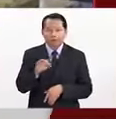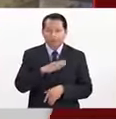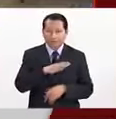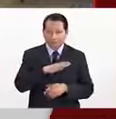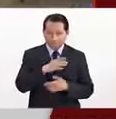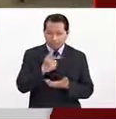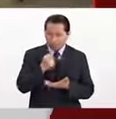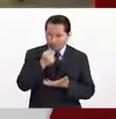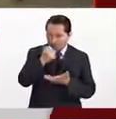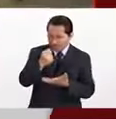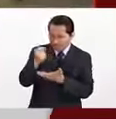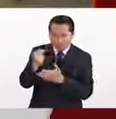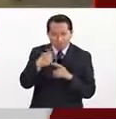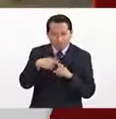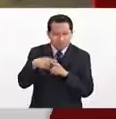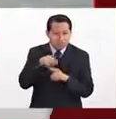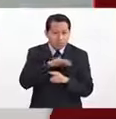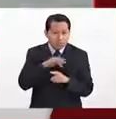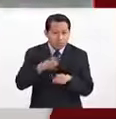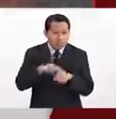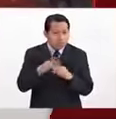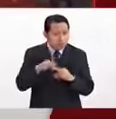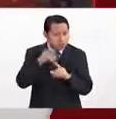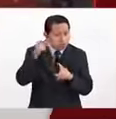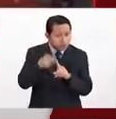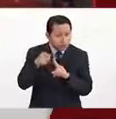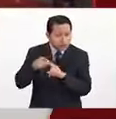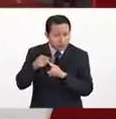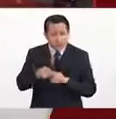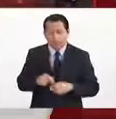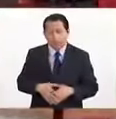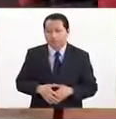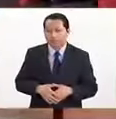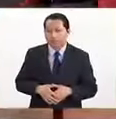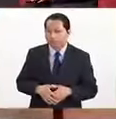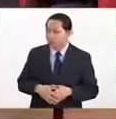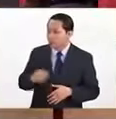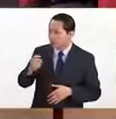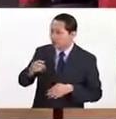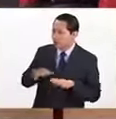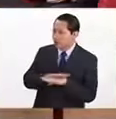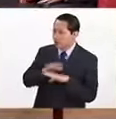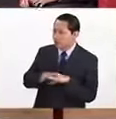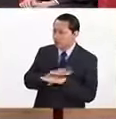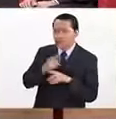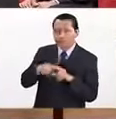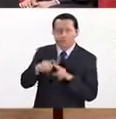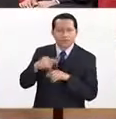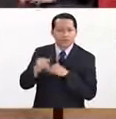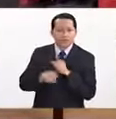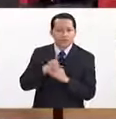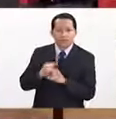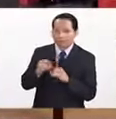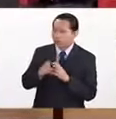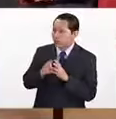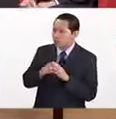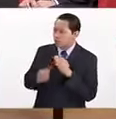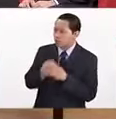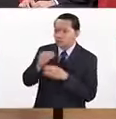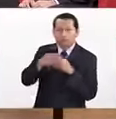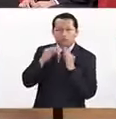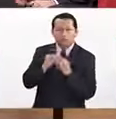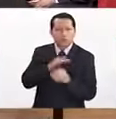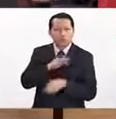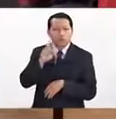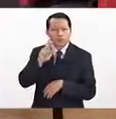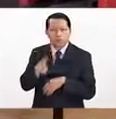los recursos y dar la prioridad al recurso Precisamente por todos estos cambios, desde el contexto internacional, las nuevas formas de